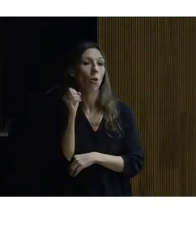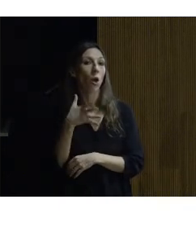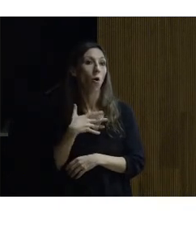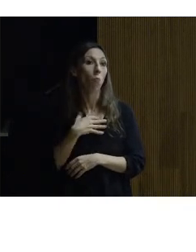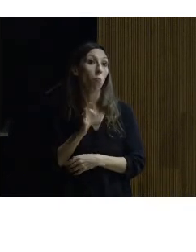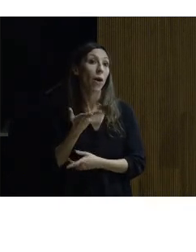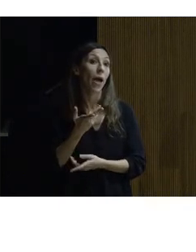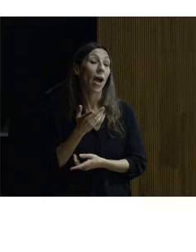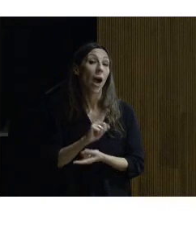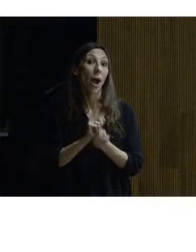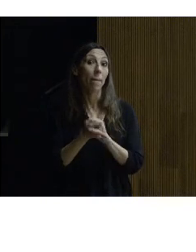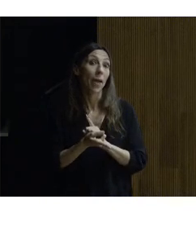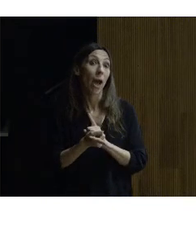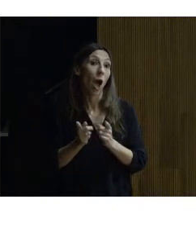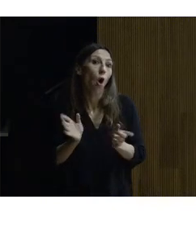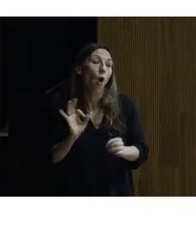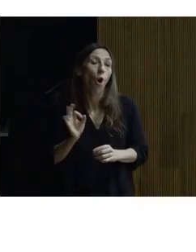hacerlo reversible pueda desaparecer